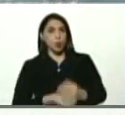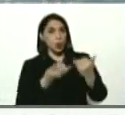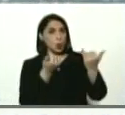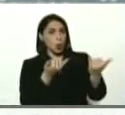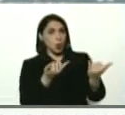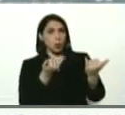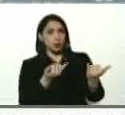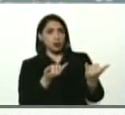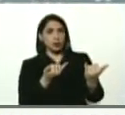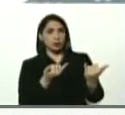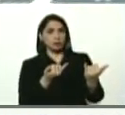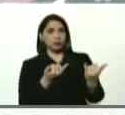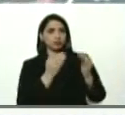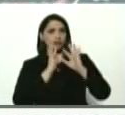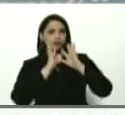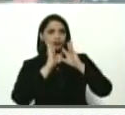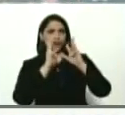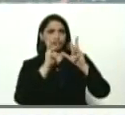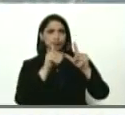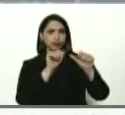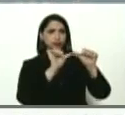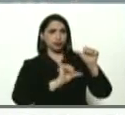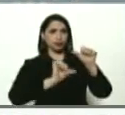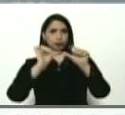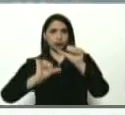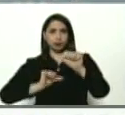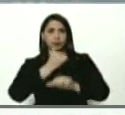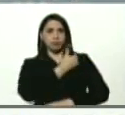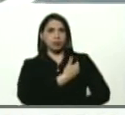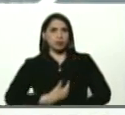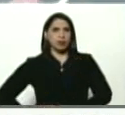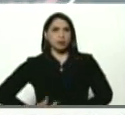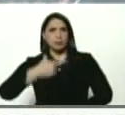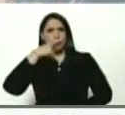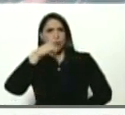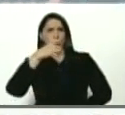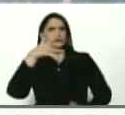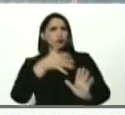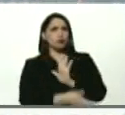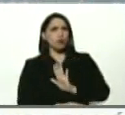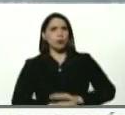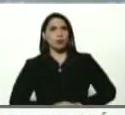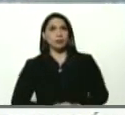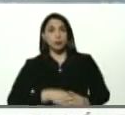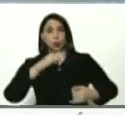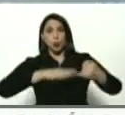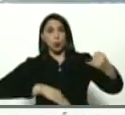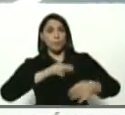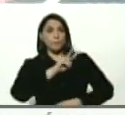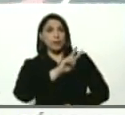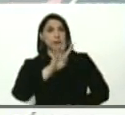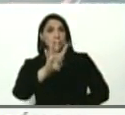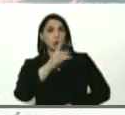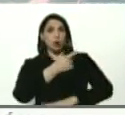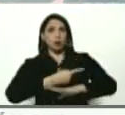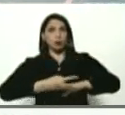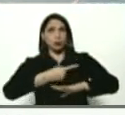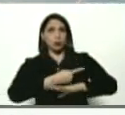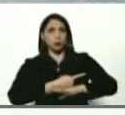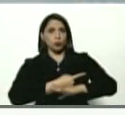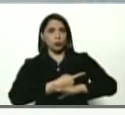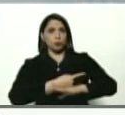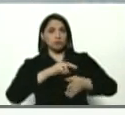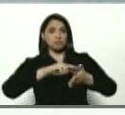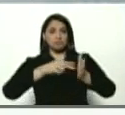rendirle un reporte detallado al presidente sobre las últimas 24 horas. En ese